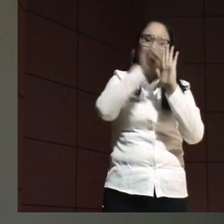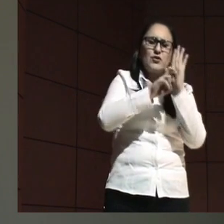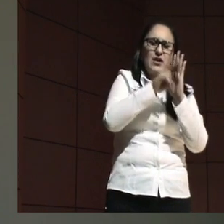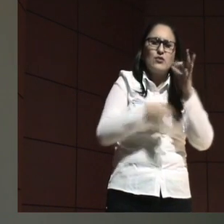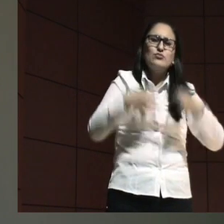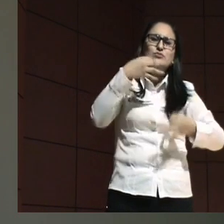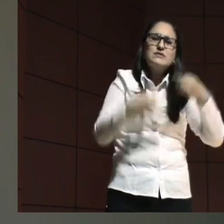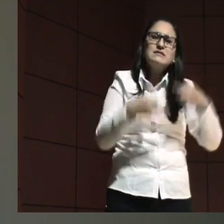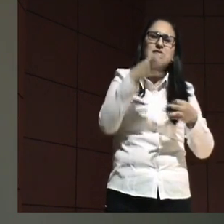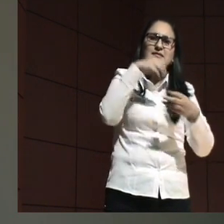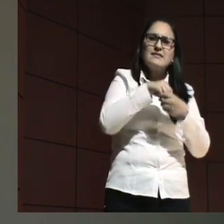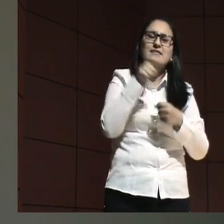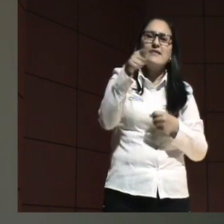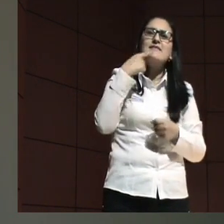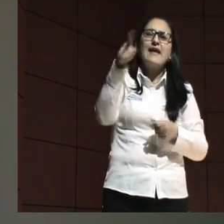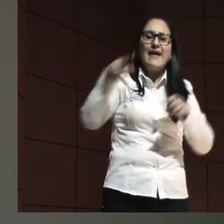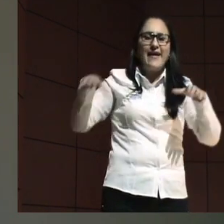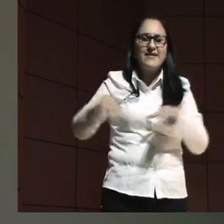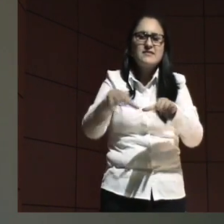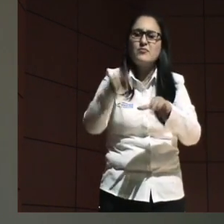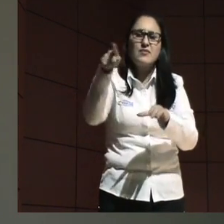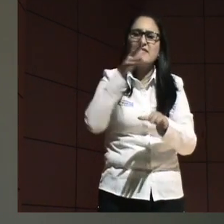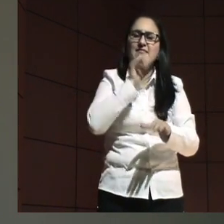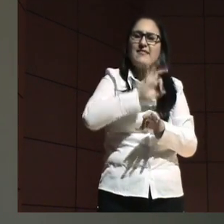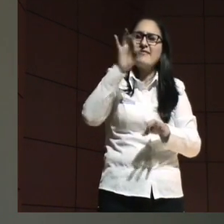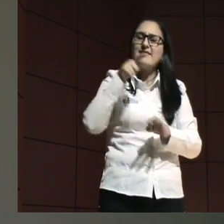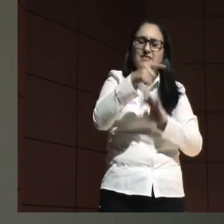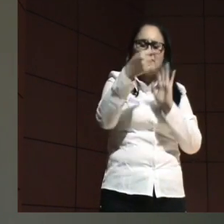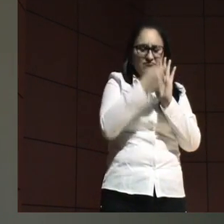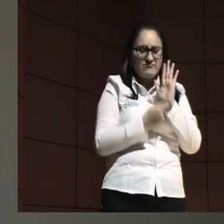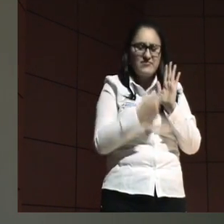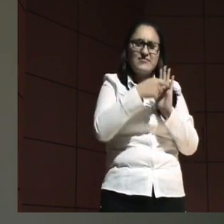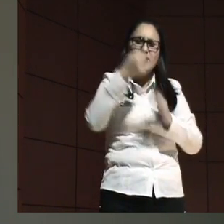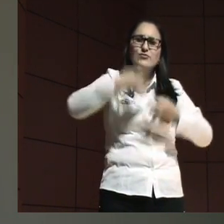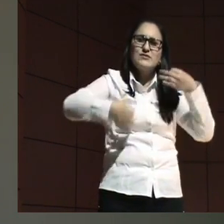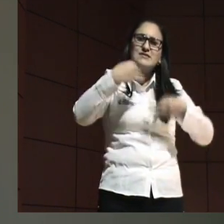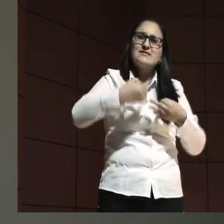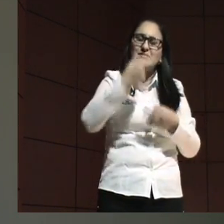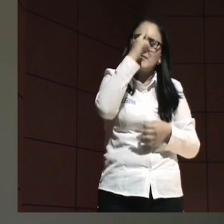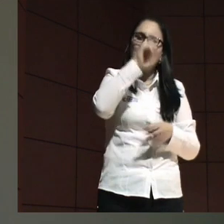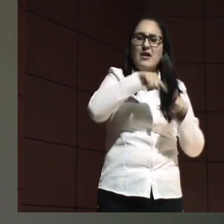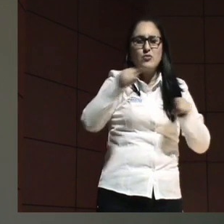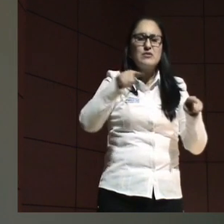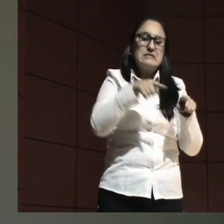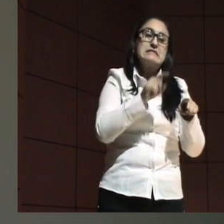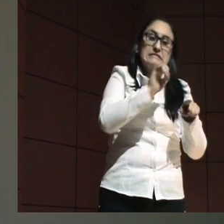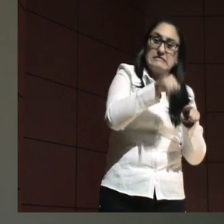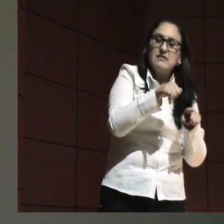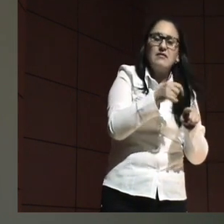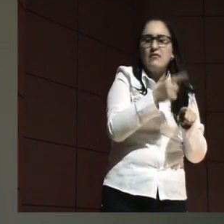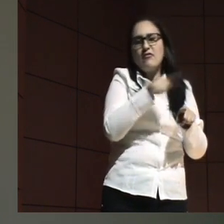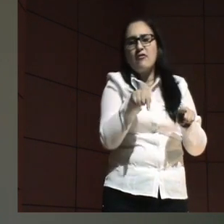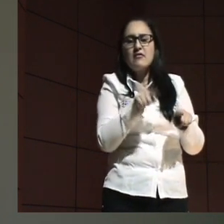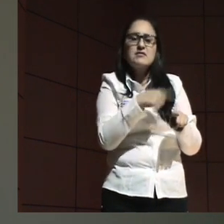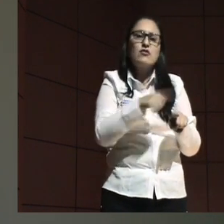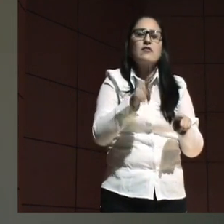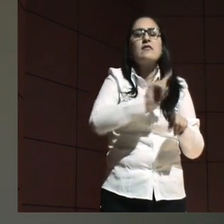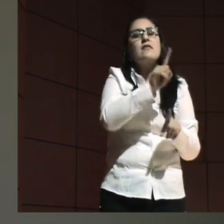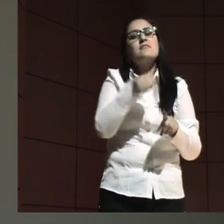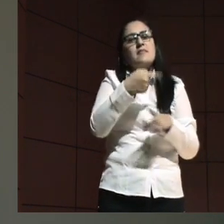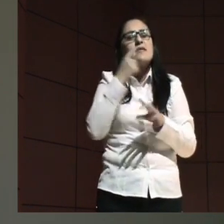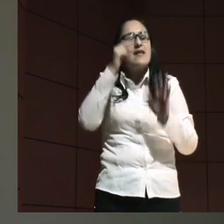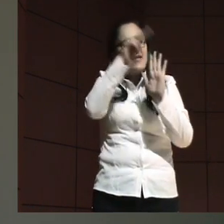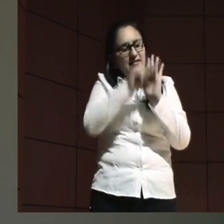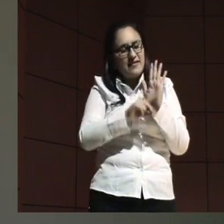la justicia que él hace, porque él no formula una teoría de la justicia para unos, sino a partir, con todas las